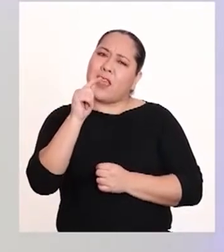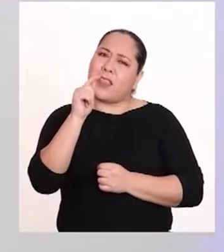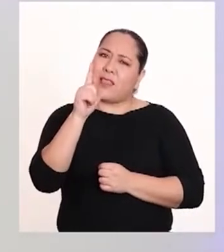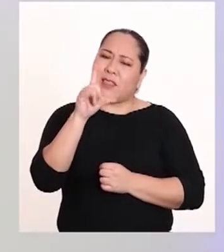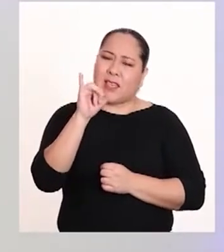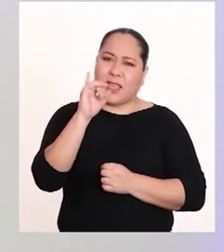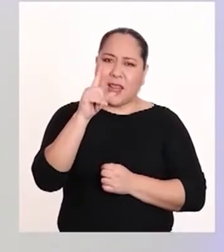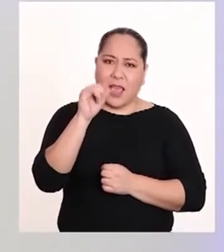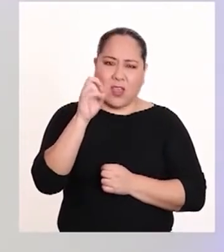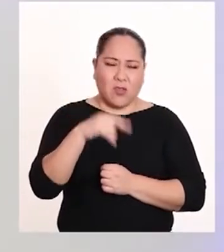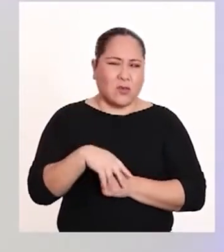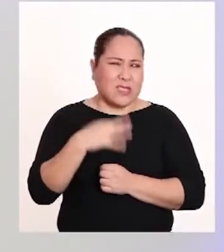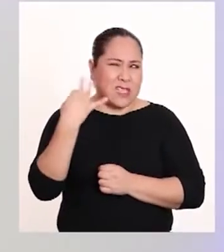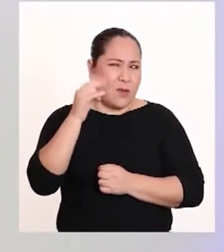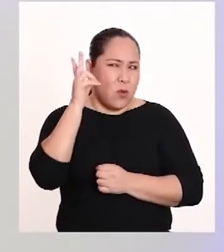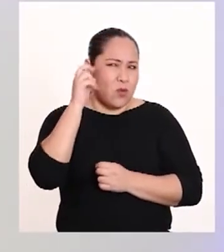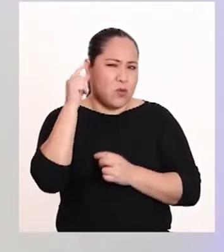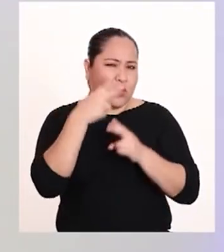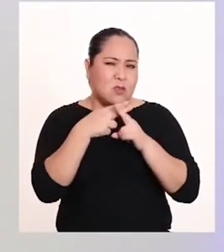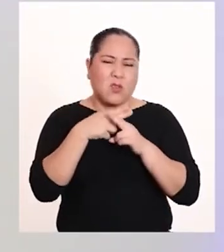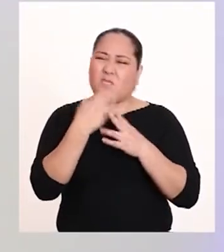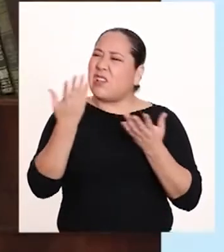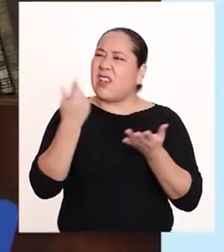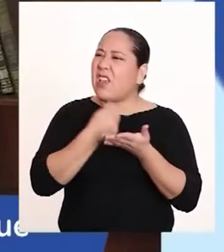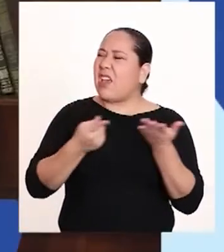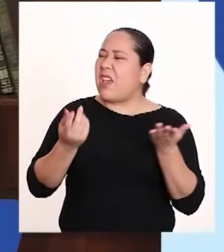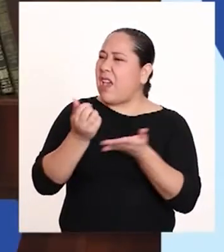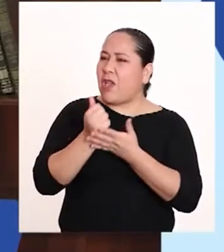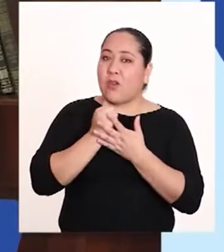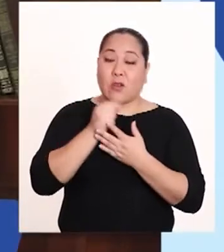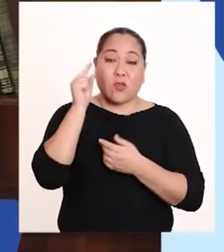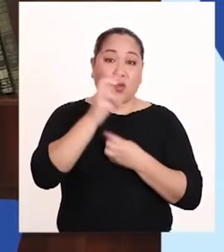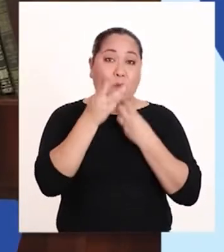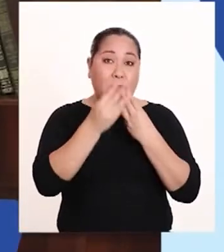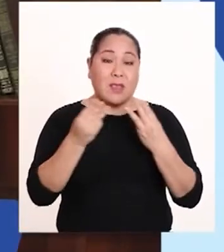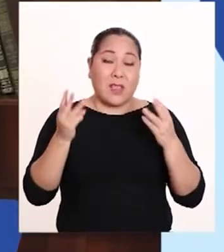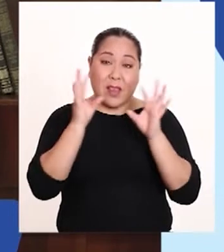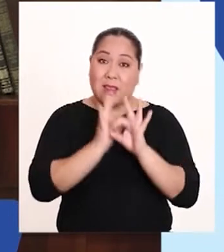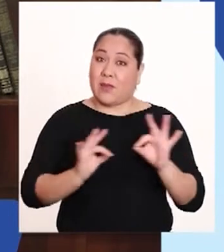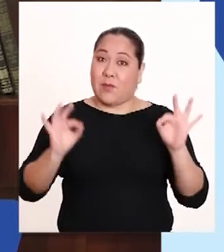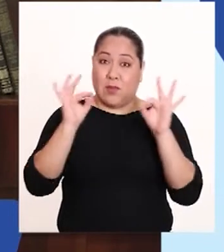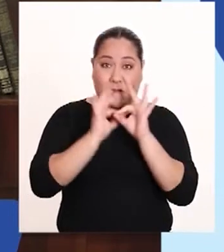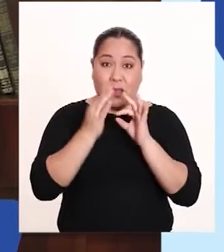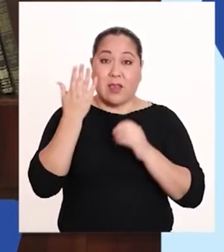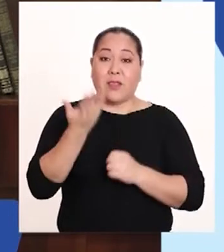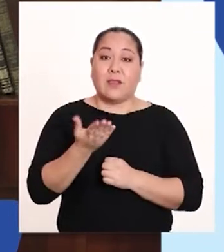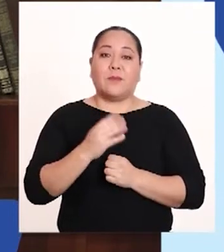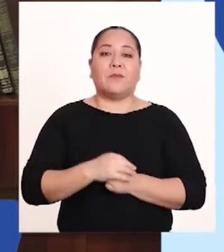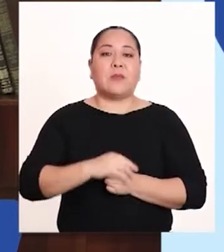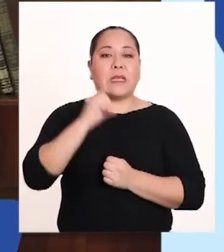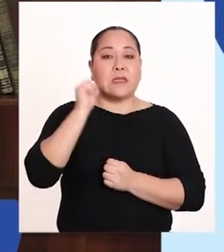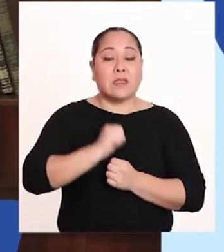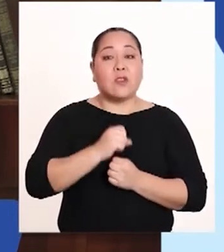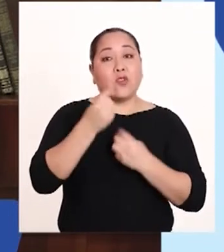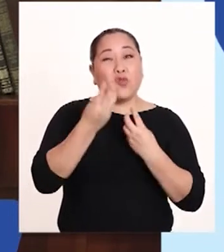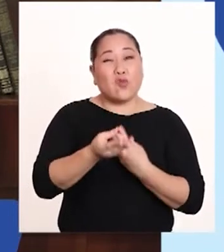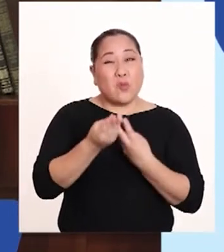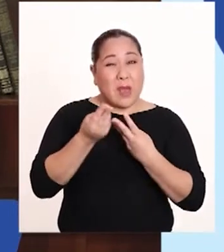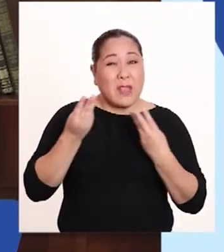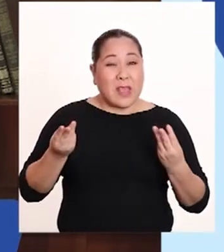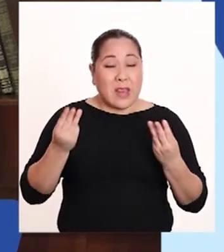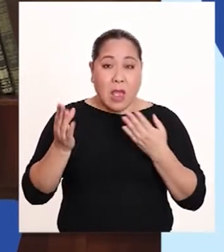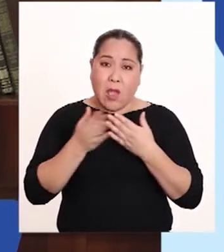Siempre hemos escuchado ese nombre. ¿Cuál es su utilidad, profesora? El polietileno es un material muy importante y, aunque su